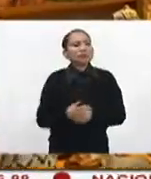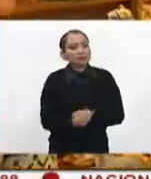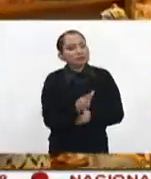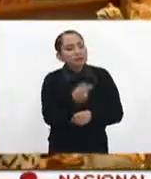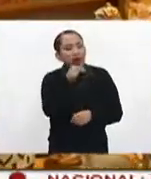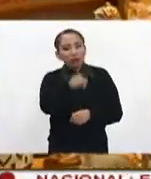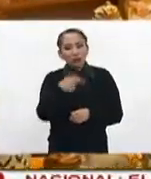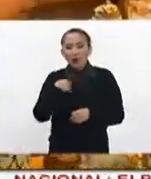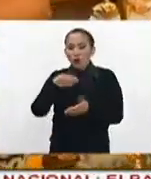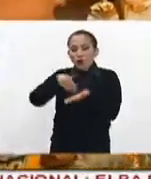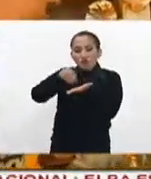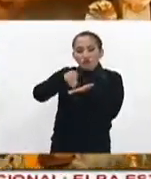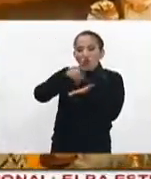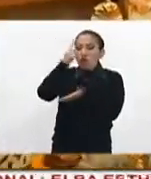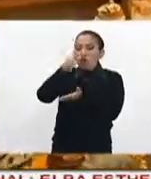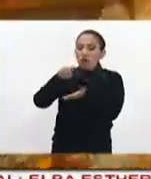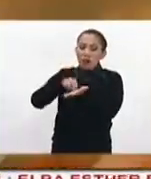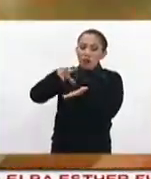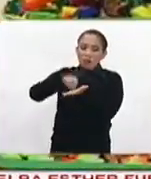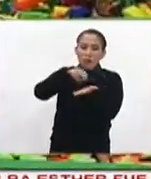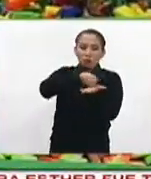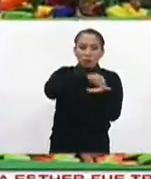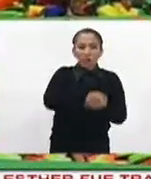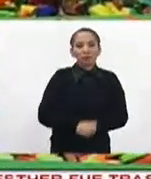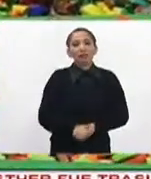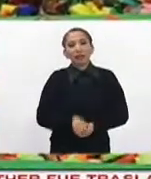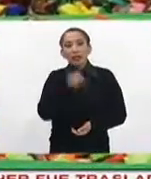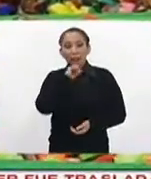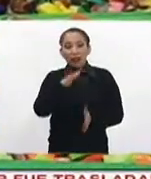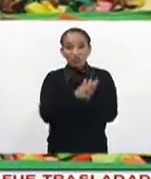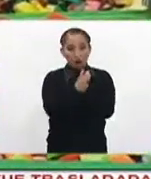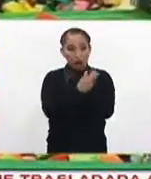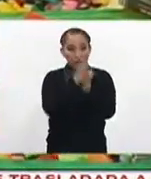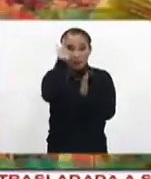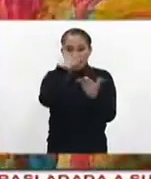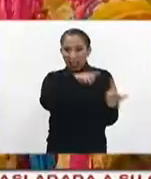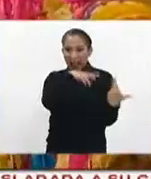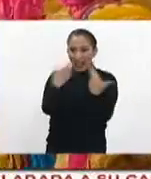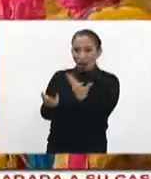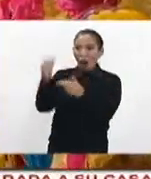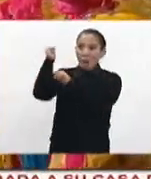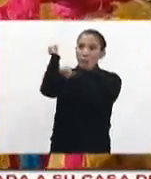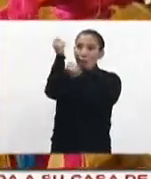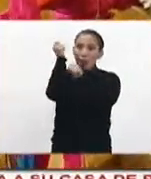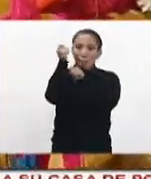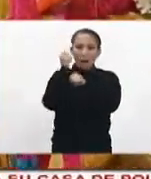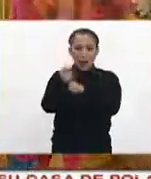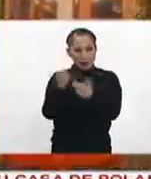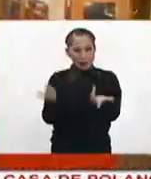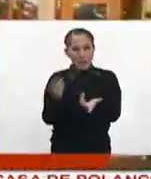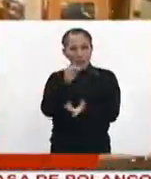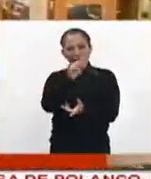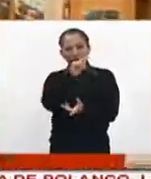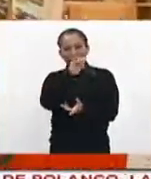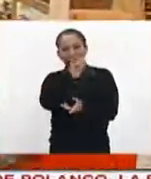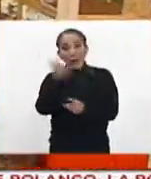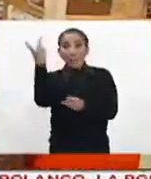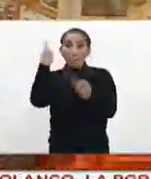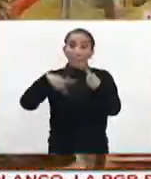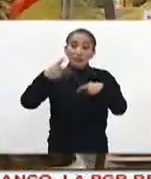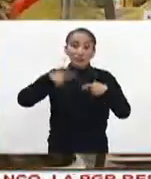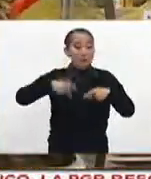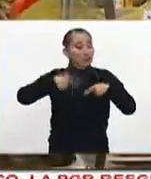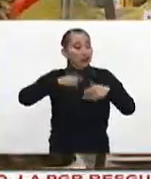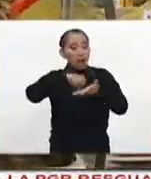Un burquito y unas ranitas. Además de los chocolates para regalo o piñatas para la posada, mucha gente llega aquí